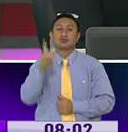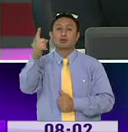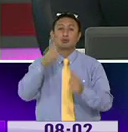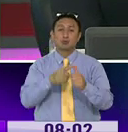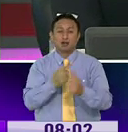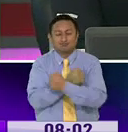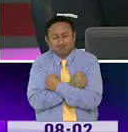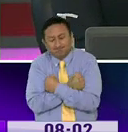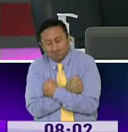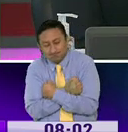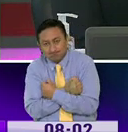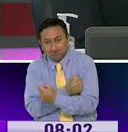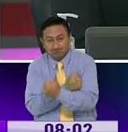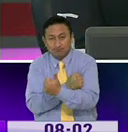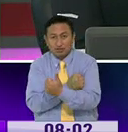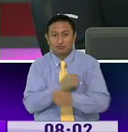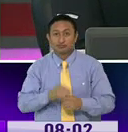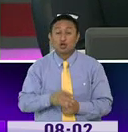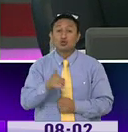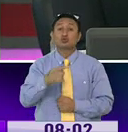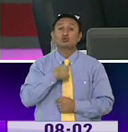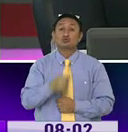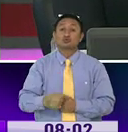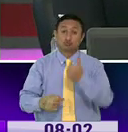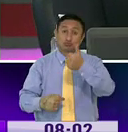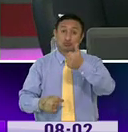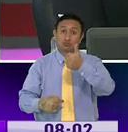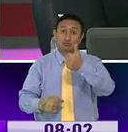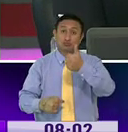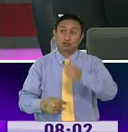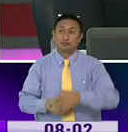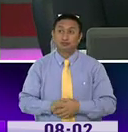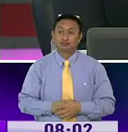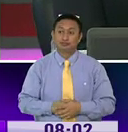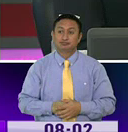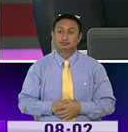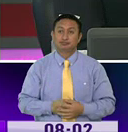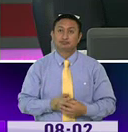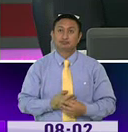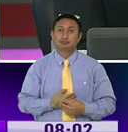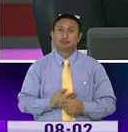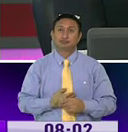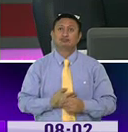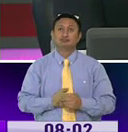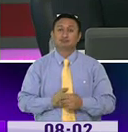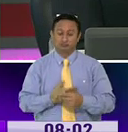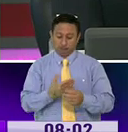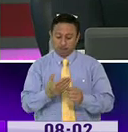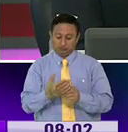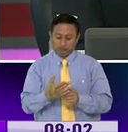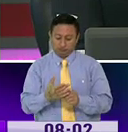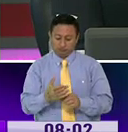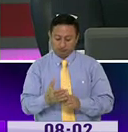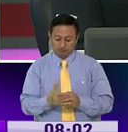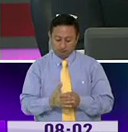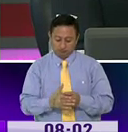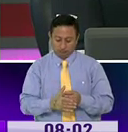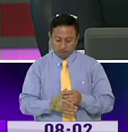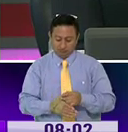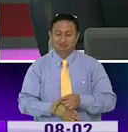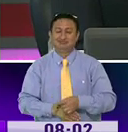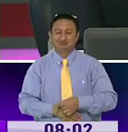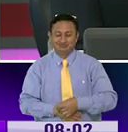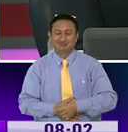mandarle un abrazo grande. ¿Cómo está la salud, señor Secretario? ¿Cómo están? Muy buenos días. Gracias por la entrevista.